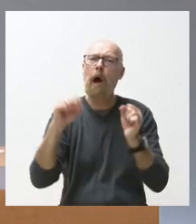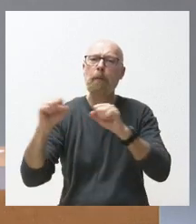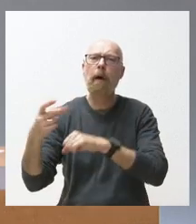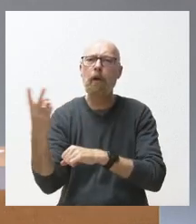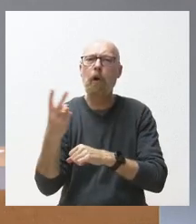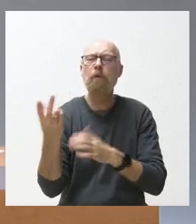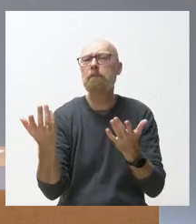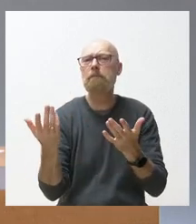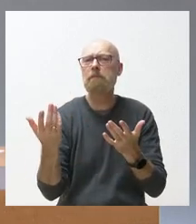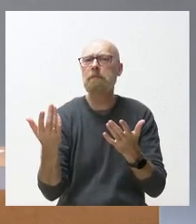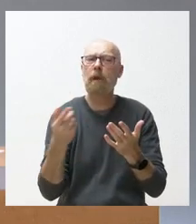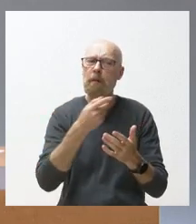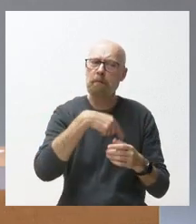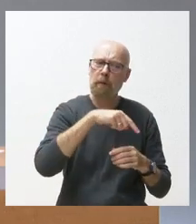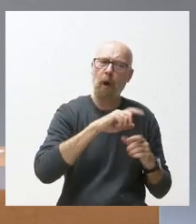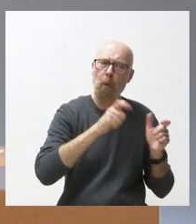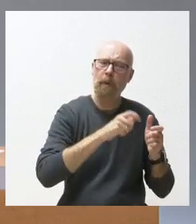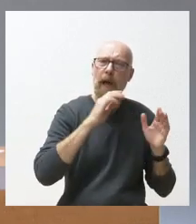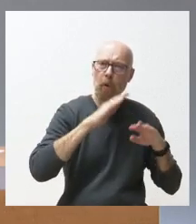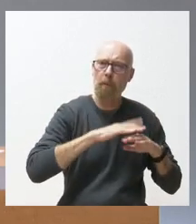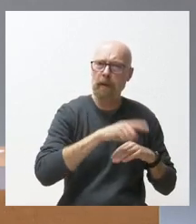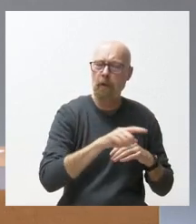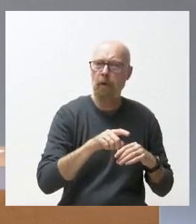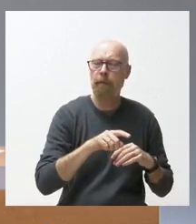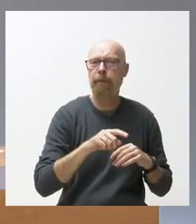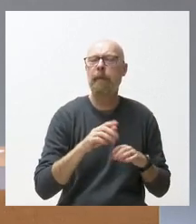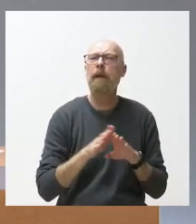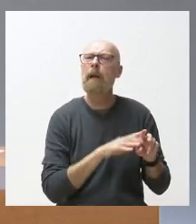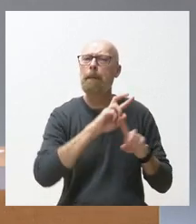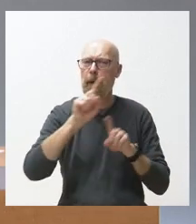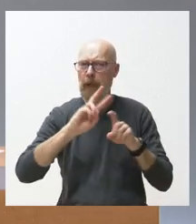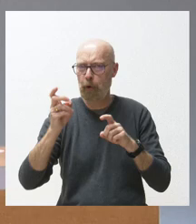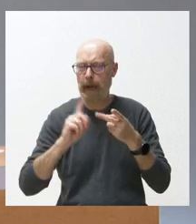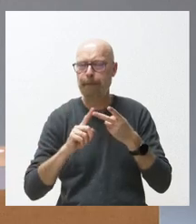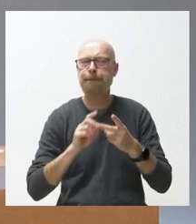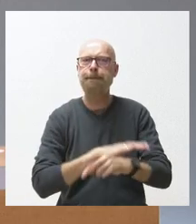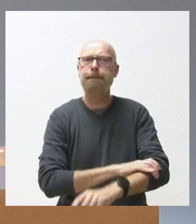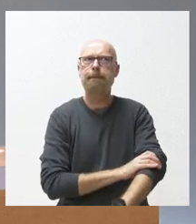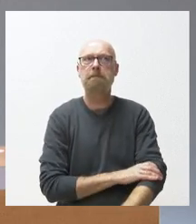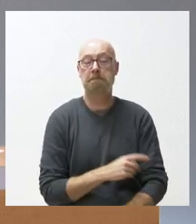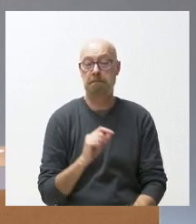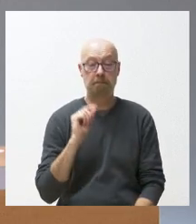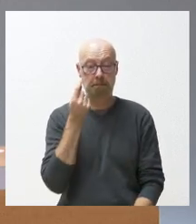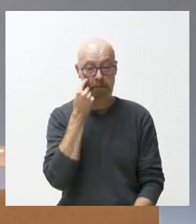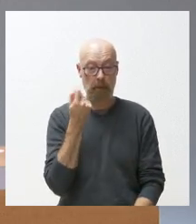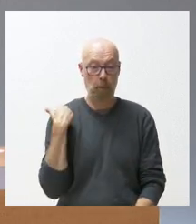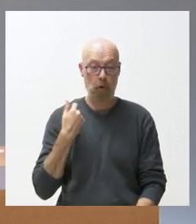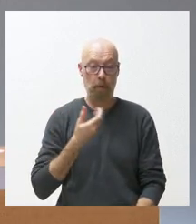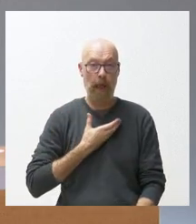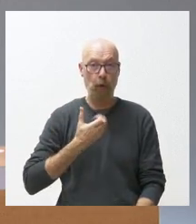últimas que han salido del Pleno y una segunda cuestión acabamos de saber que en el Ayuntamiento de Burgos